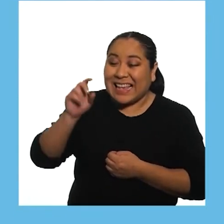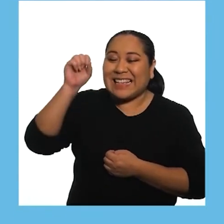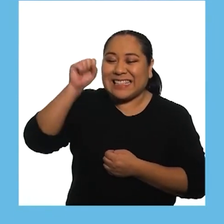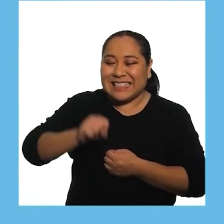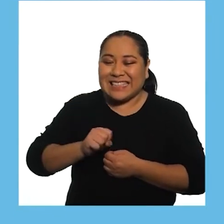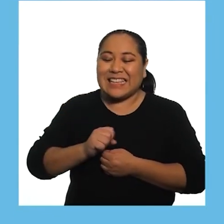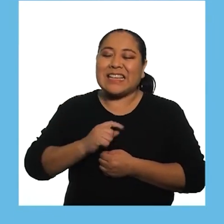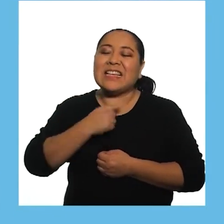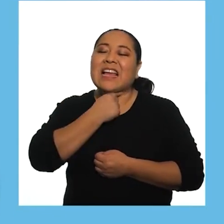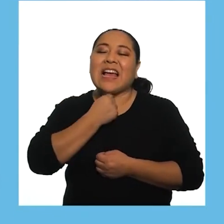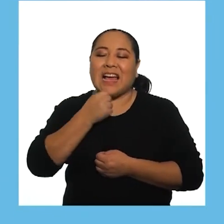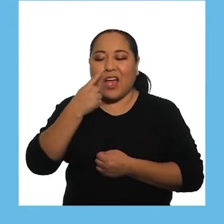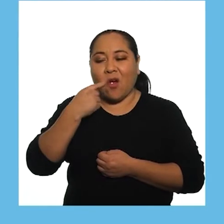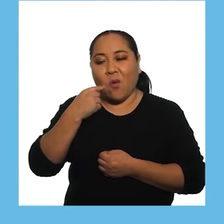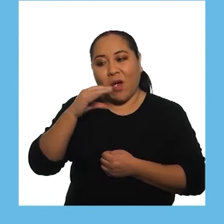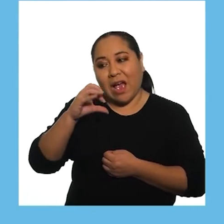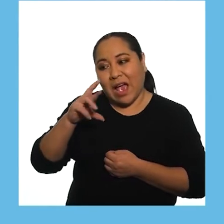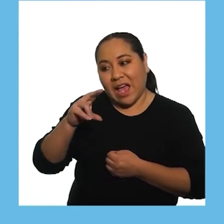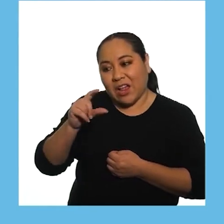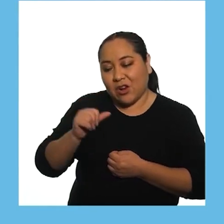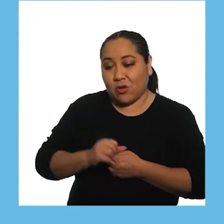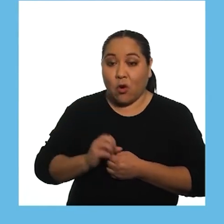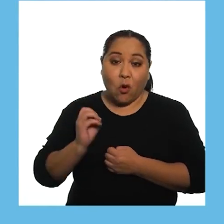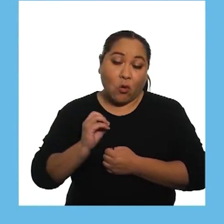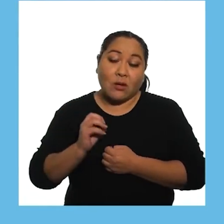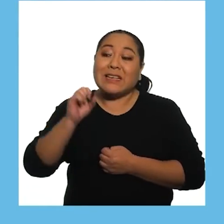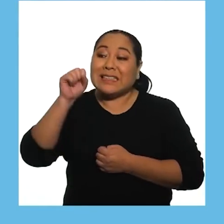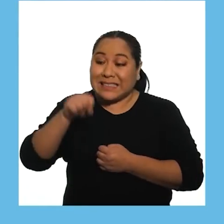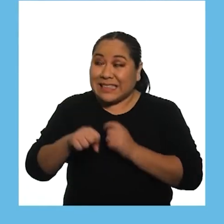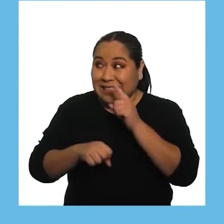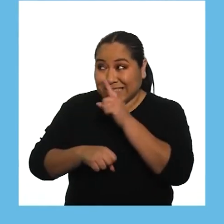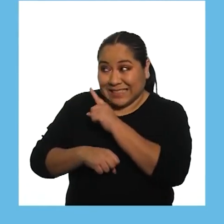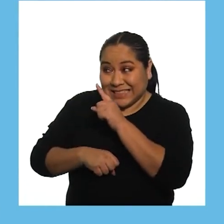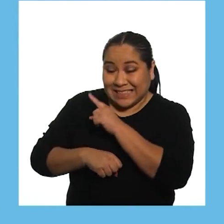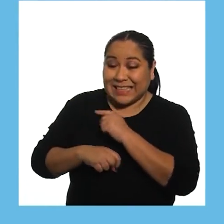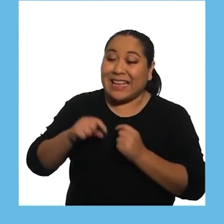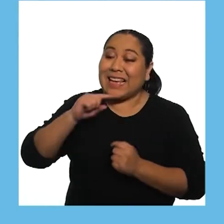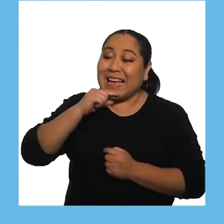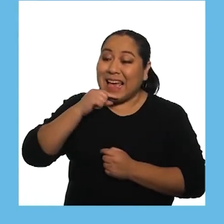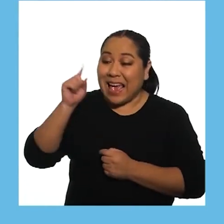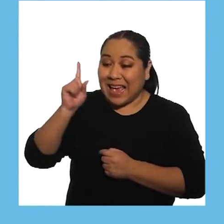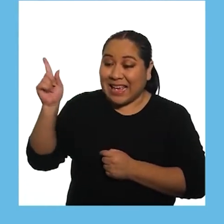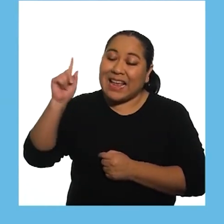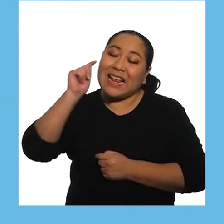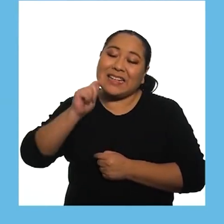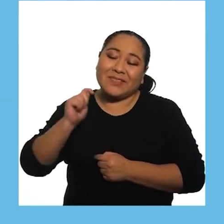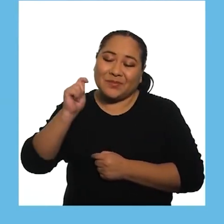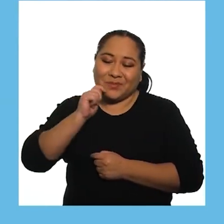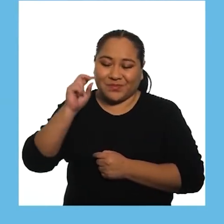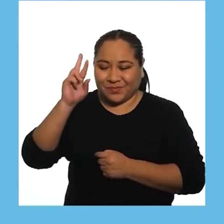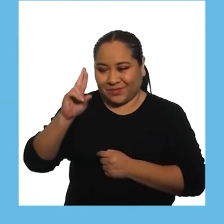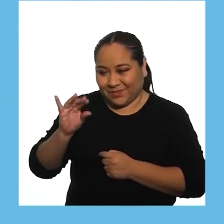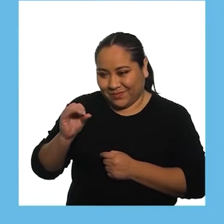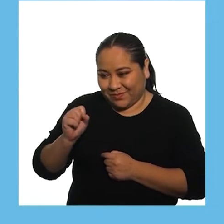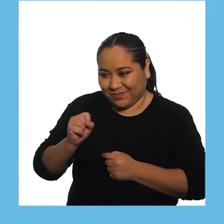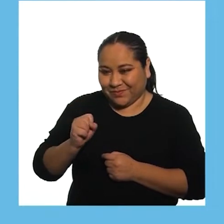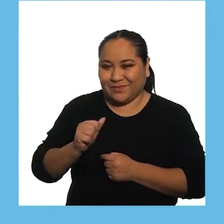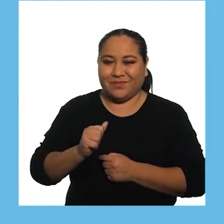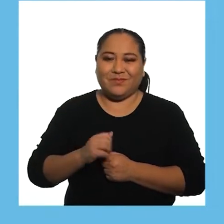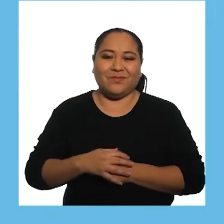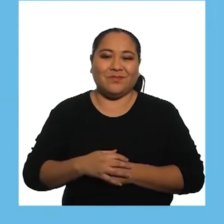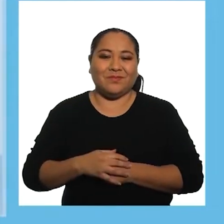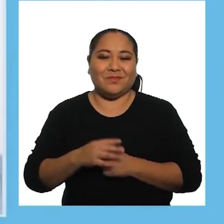él es el abuelo Carlos O Sí, ella es la tía Rosa